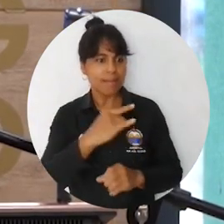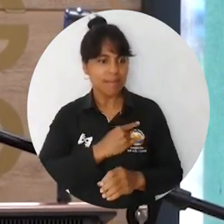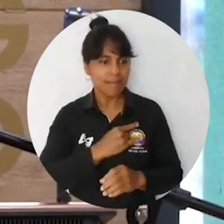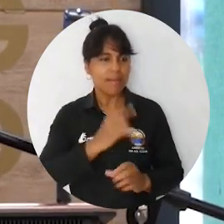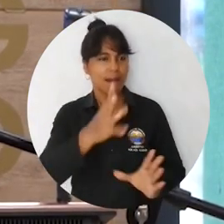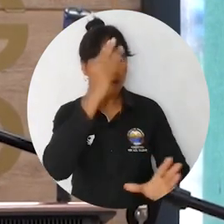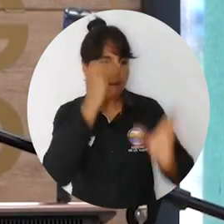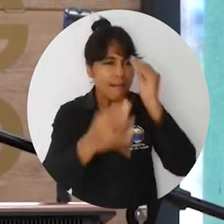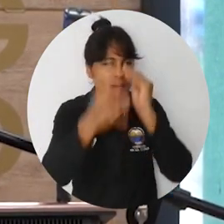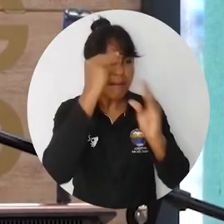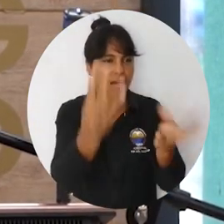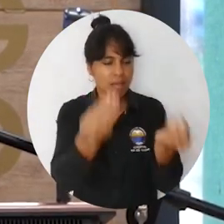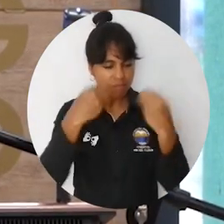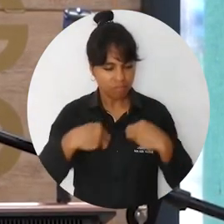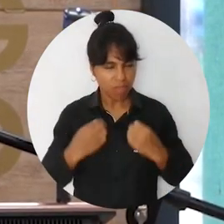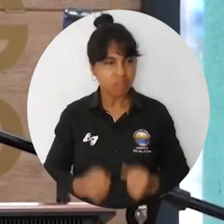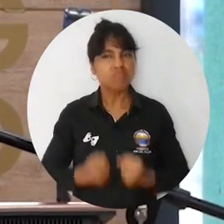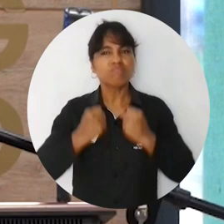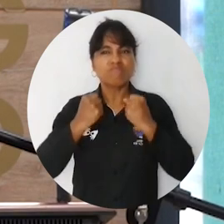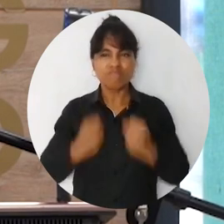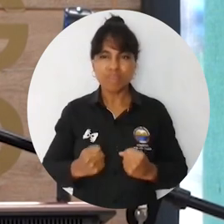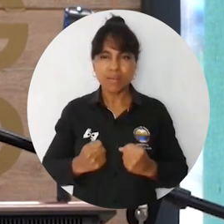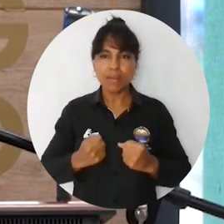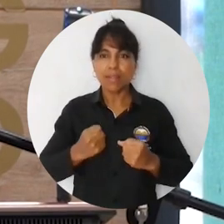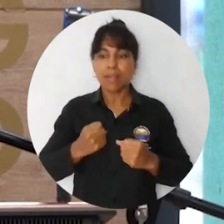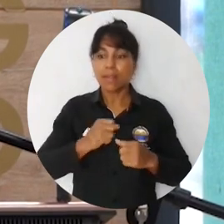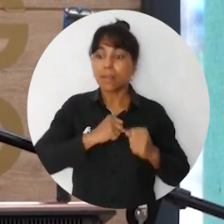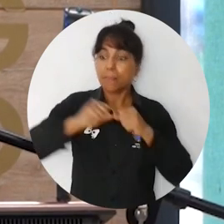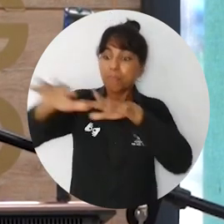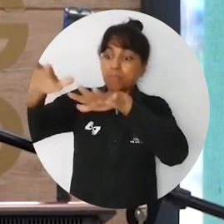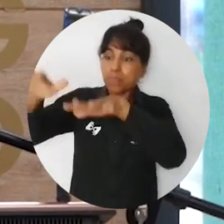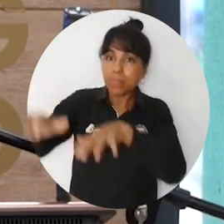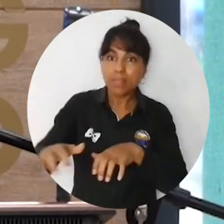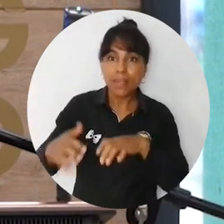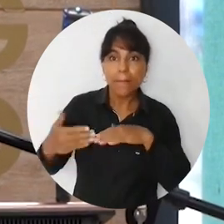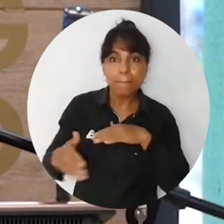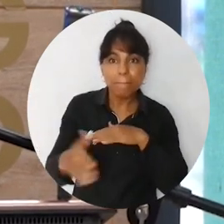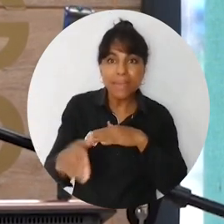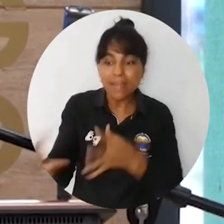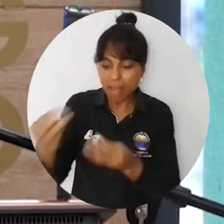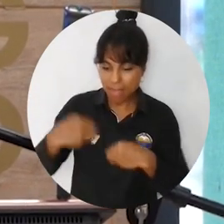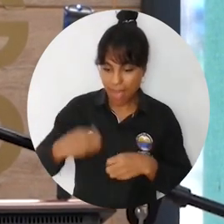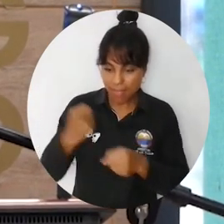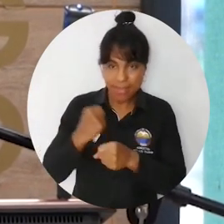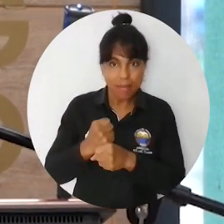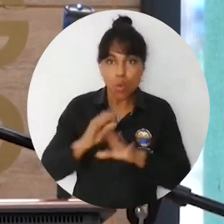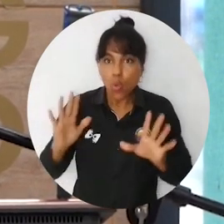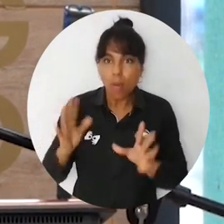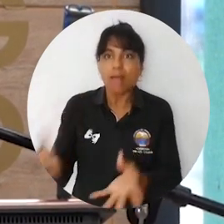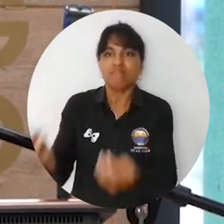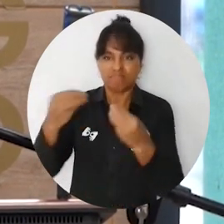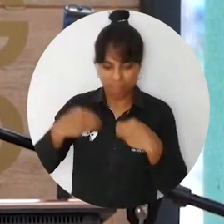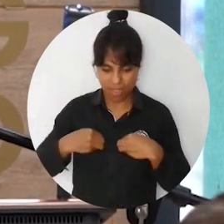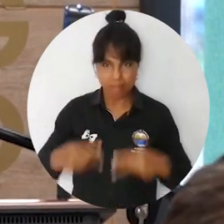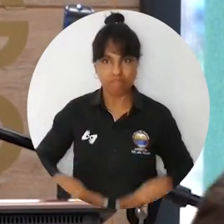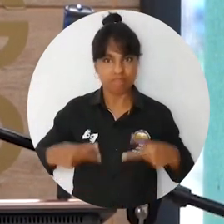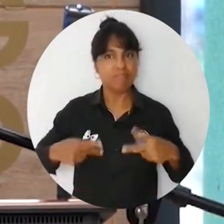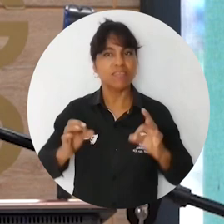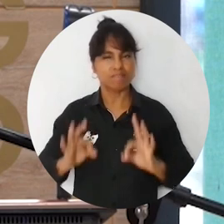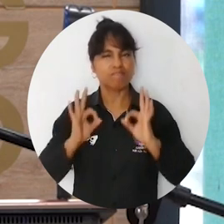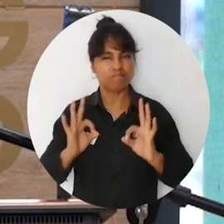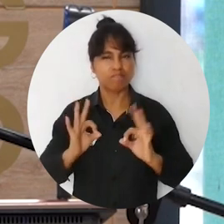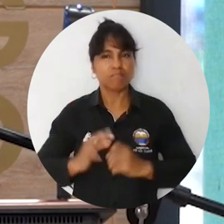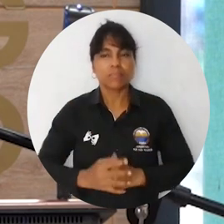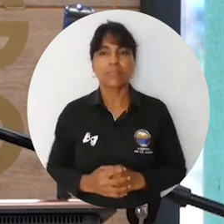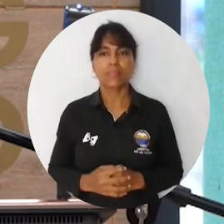encuentren también en la universidad la forma de seguirse cualificando para que la pesca deje de ser solo una actividad de supervivencia y se